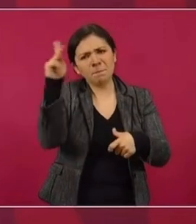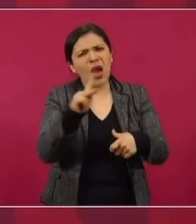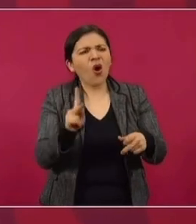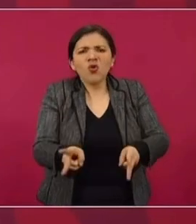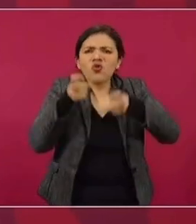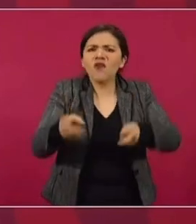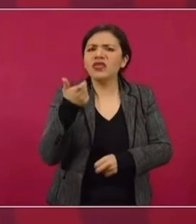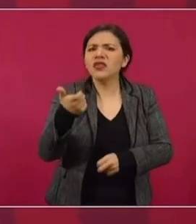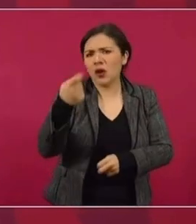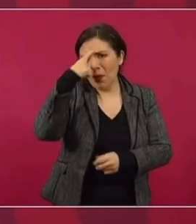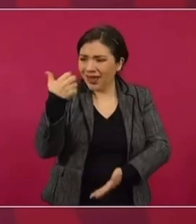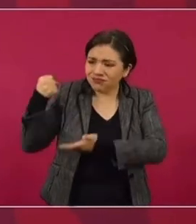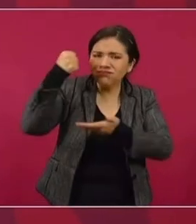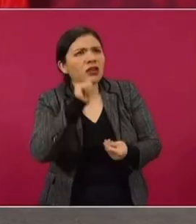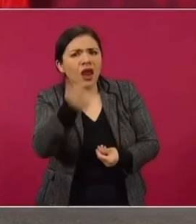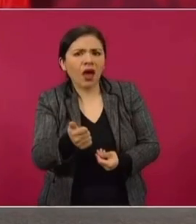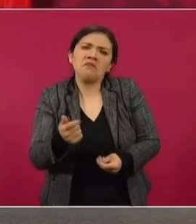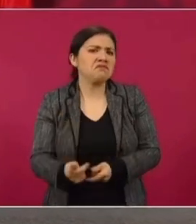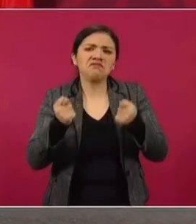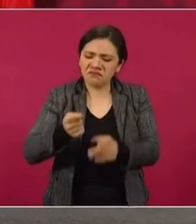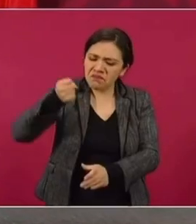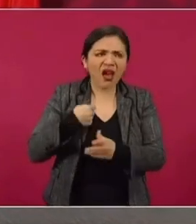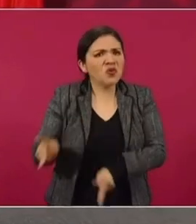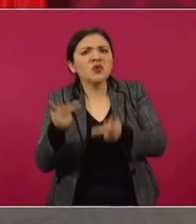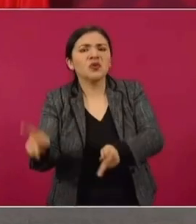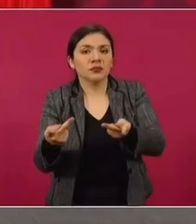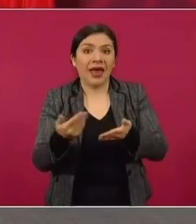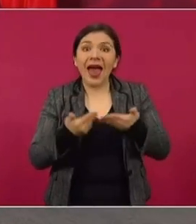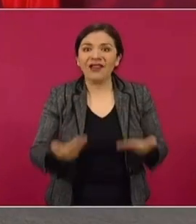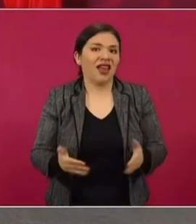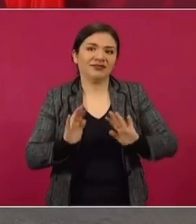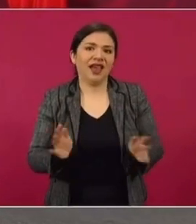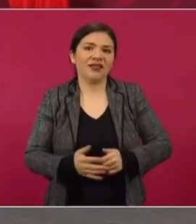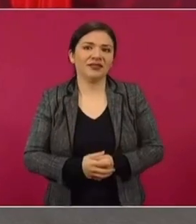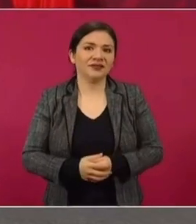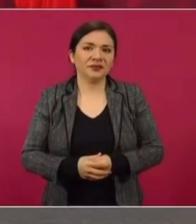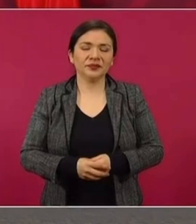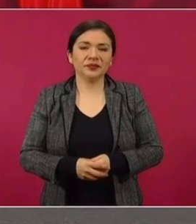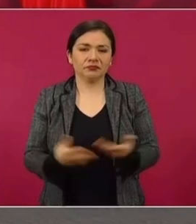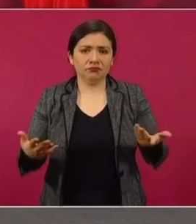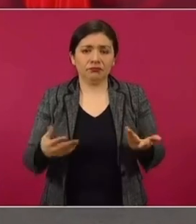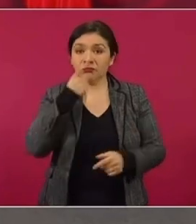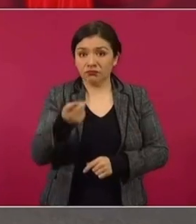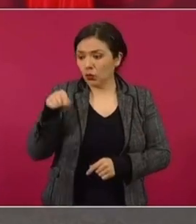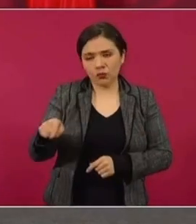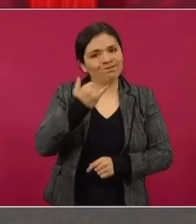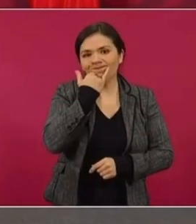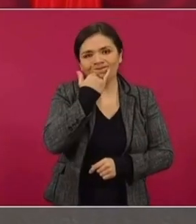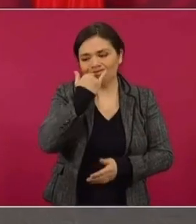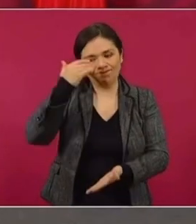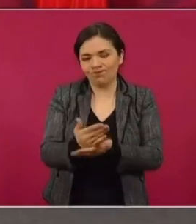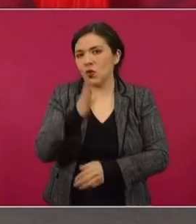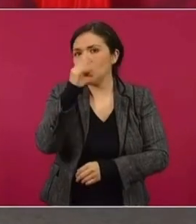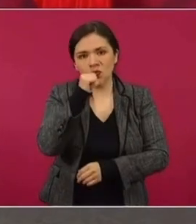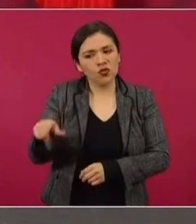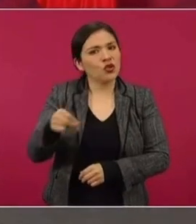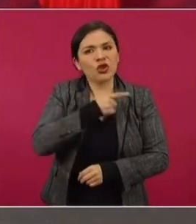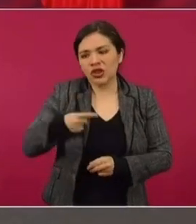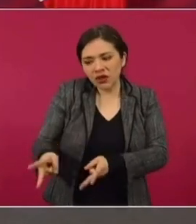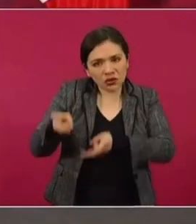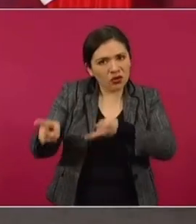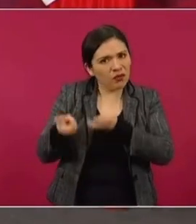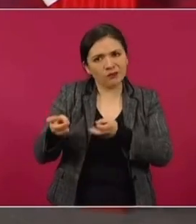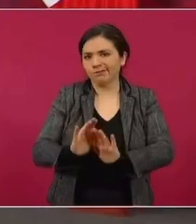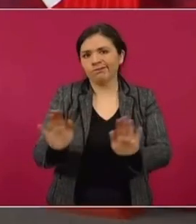el dinero del presupuesto? Ahora no, podemos decir, tú no puedes, no debes